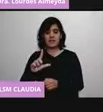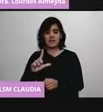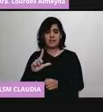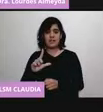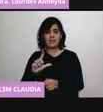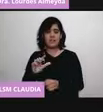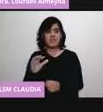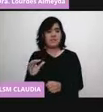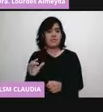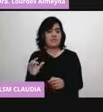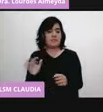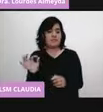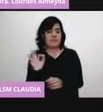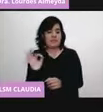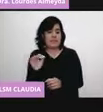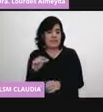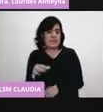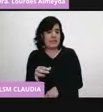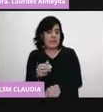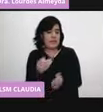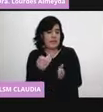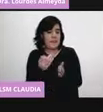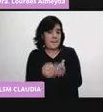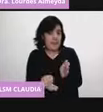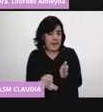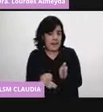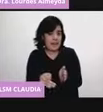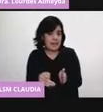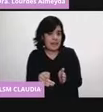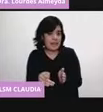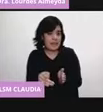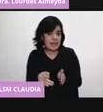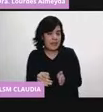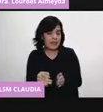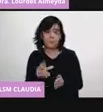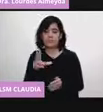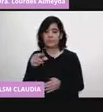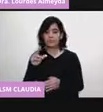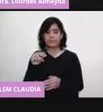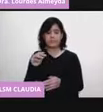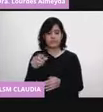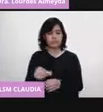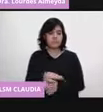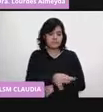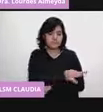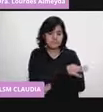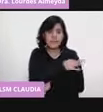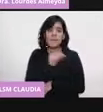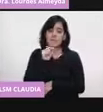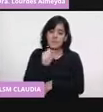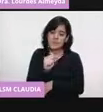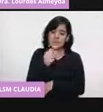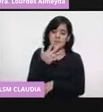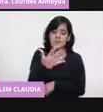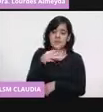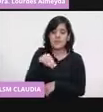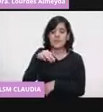se perdió alguna gotica, pues las dosis tienen que estar completas. Esa es la Sputnik V.